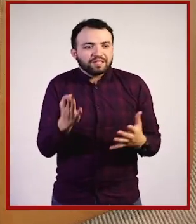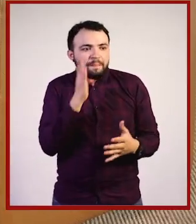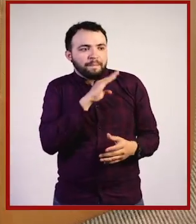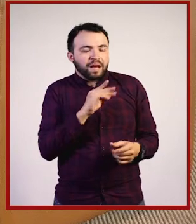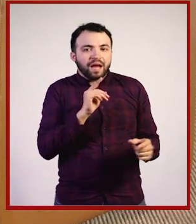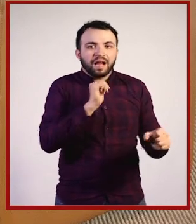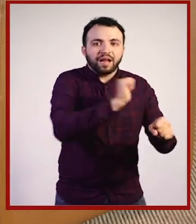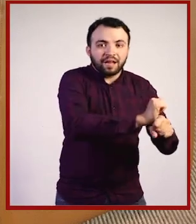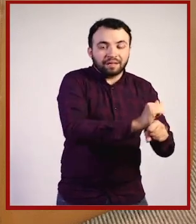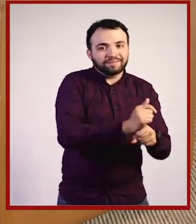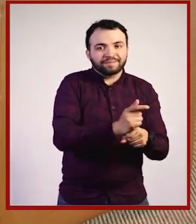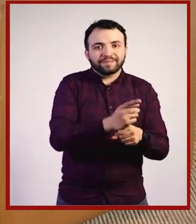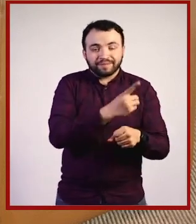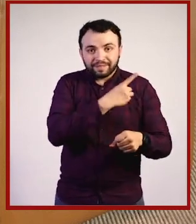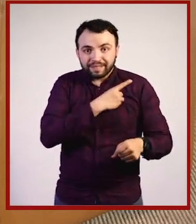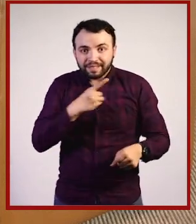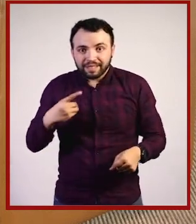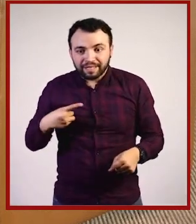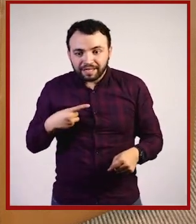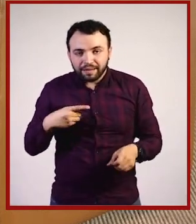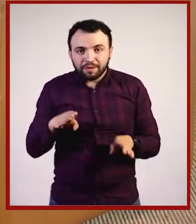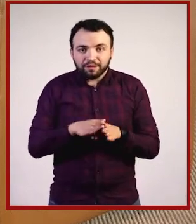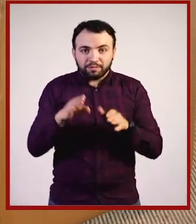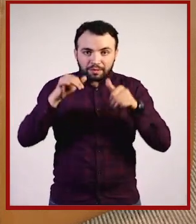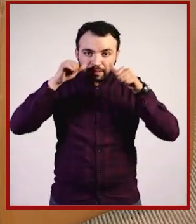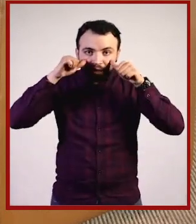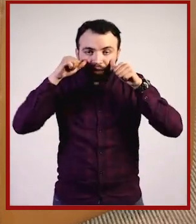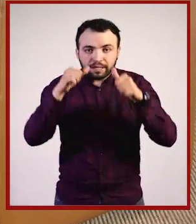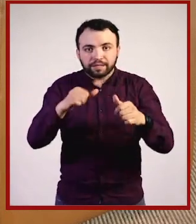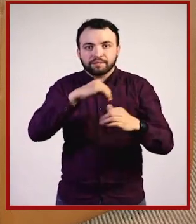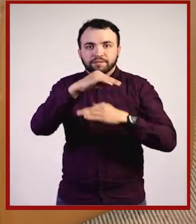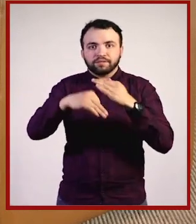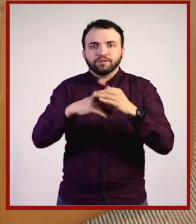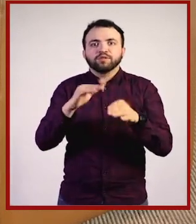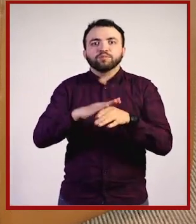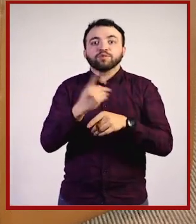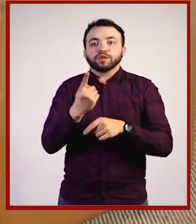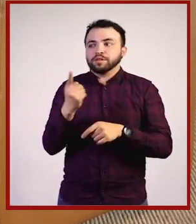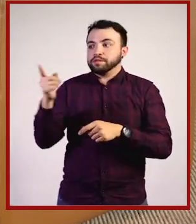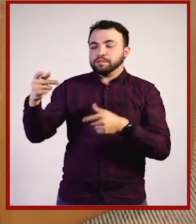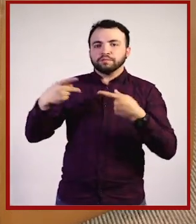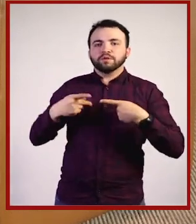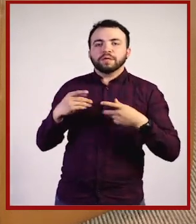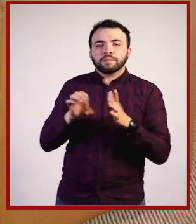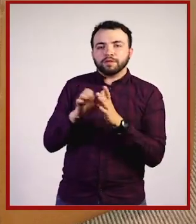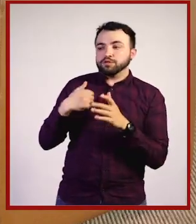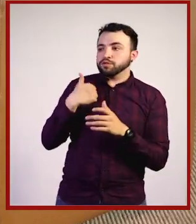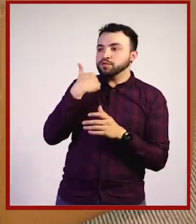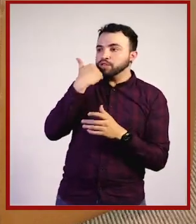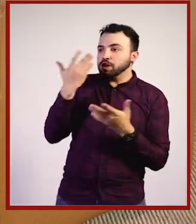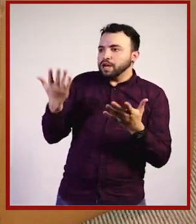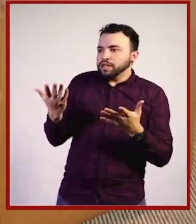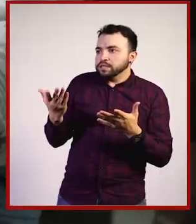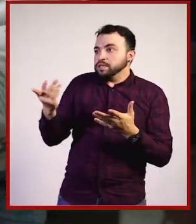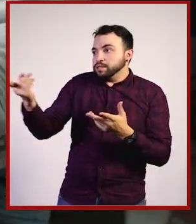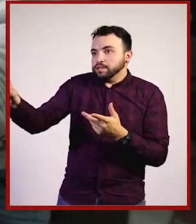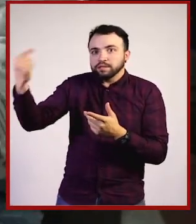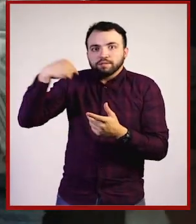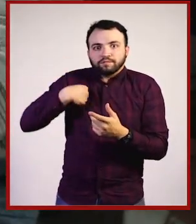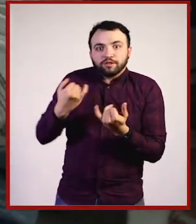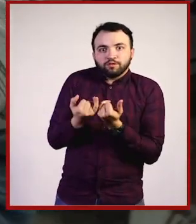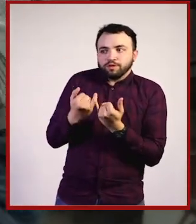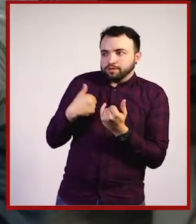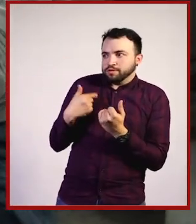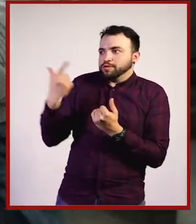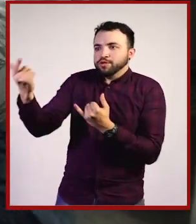tomarlo en cuenta porque queremos que esa persona también nos tome en cuenta. Voy a poner un ejemplo de un salón de clases. Yo